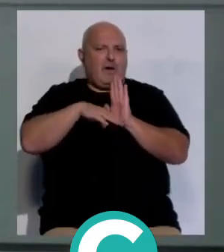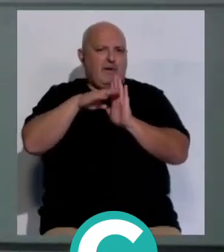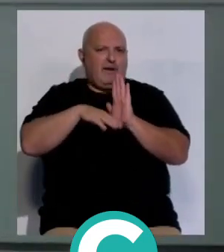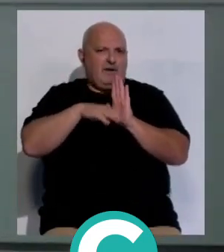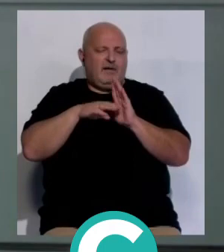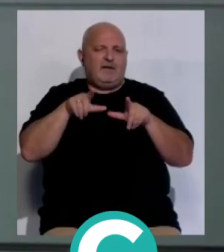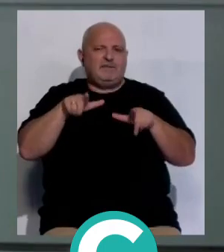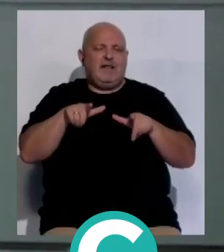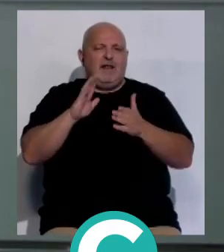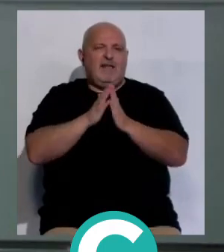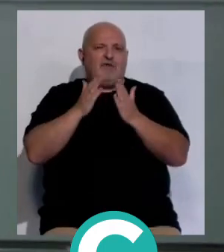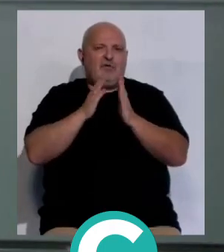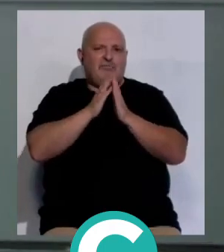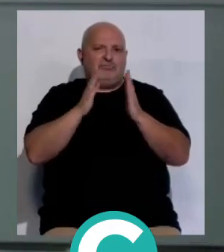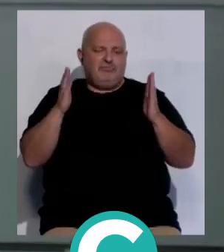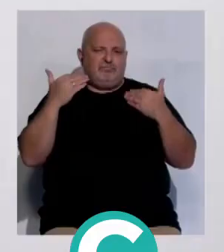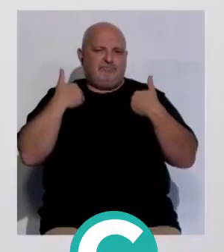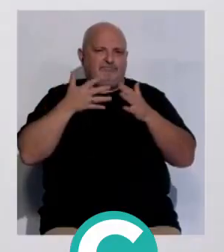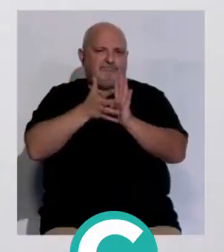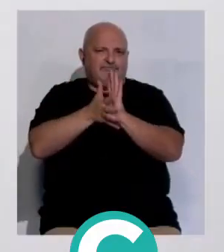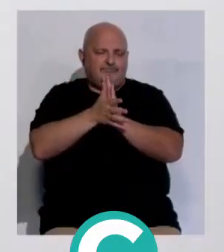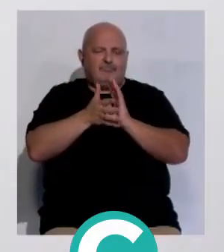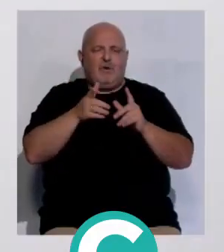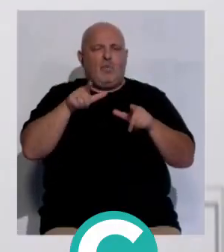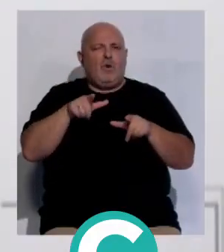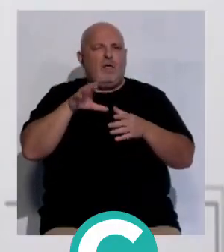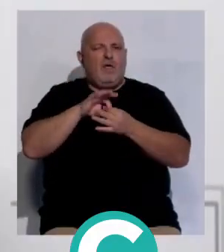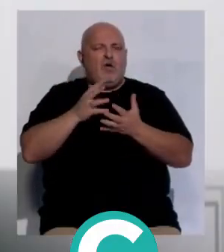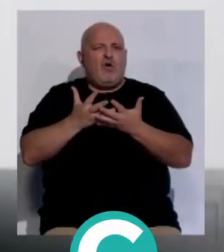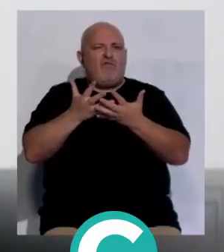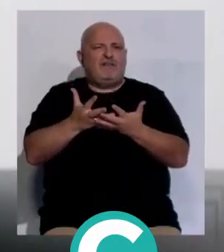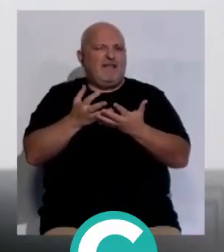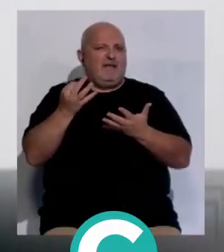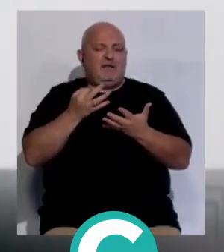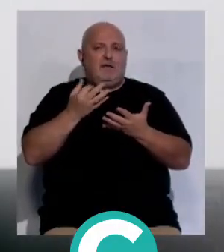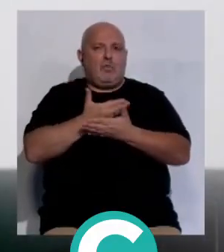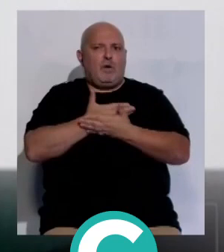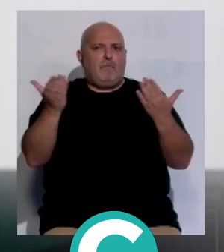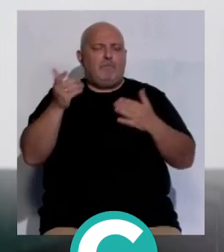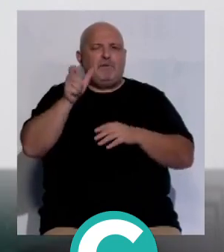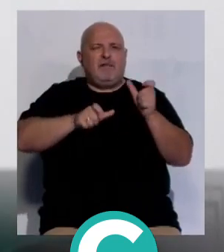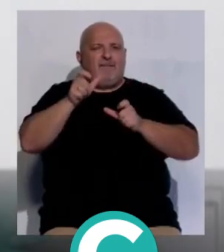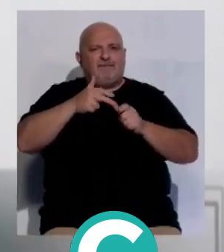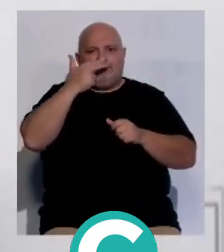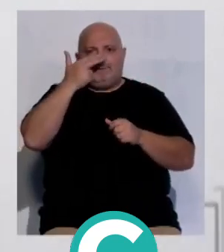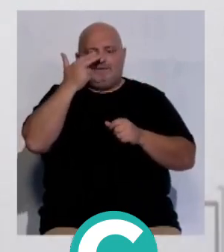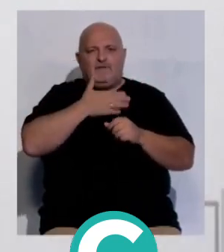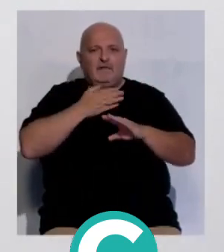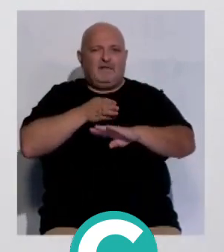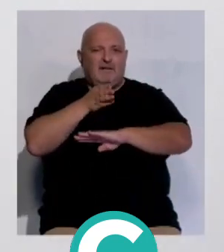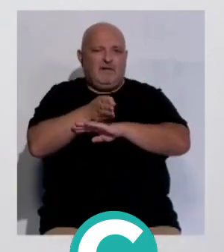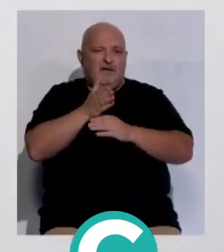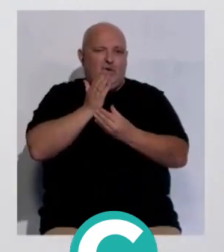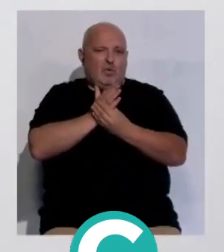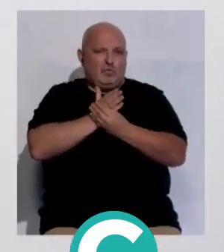en la sala de los libros del edificio Andrés Segovia. Es una oferta que permite que cualquier persona interesada por acudir a